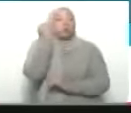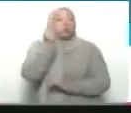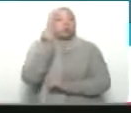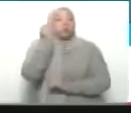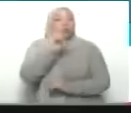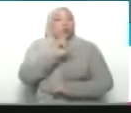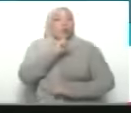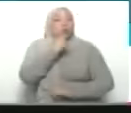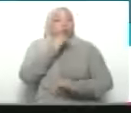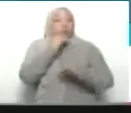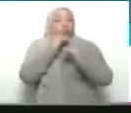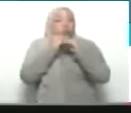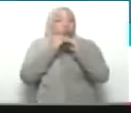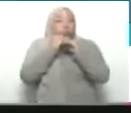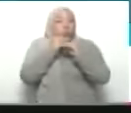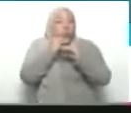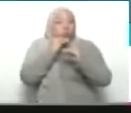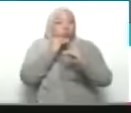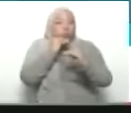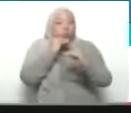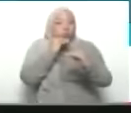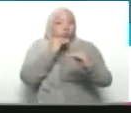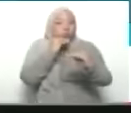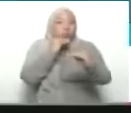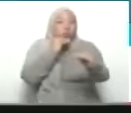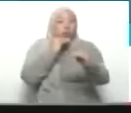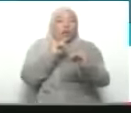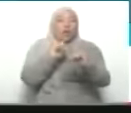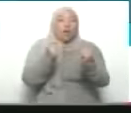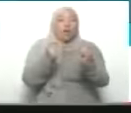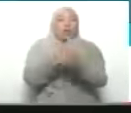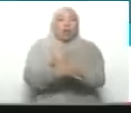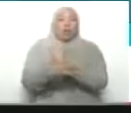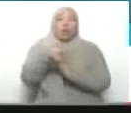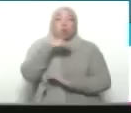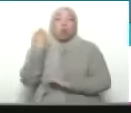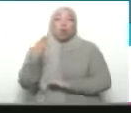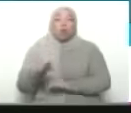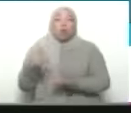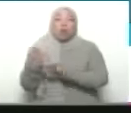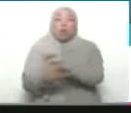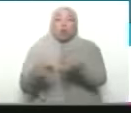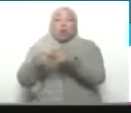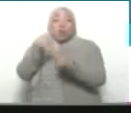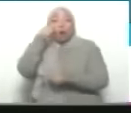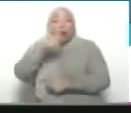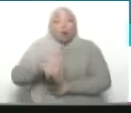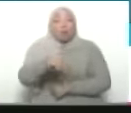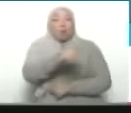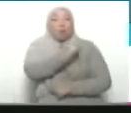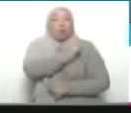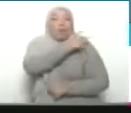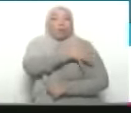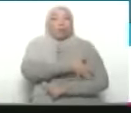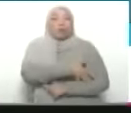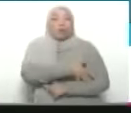calla, silencia, tapa, censura, las masacres que se cometen contra el pueblo palestino.